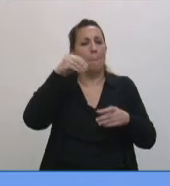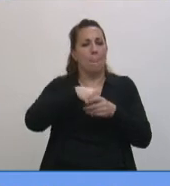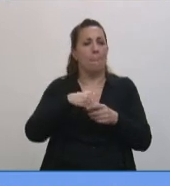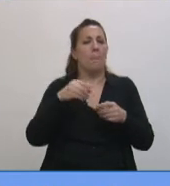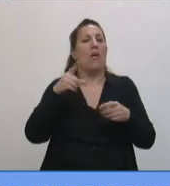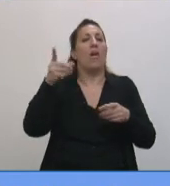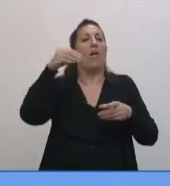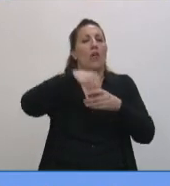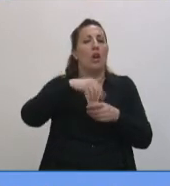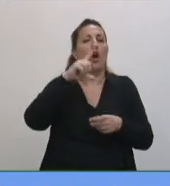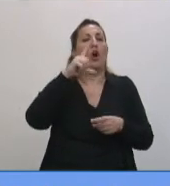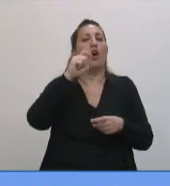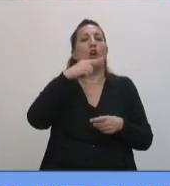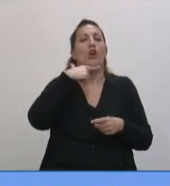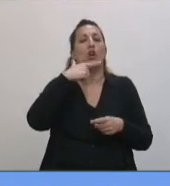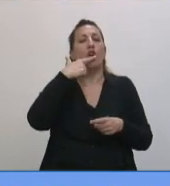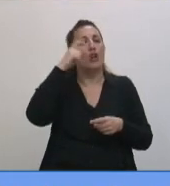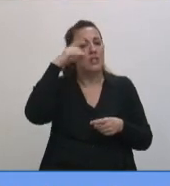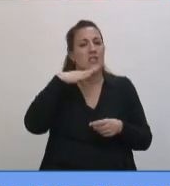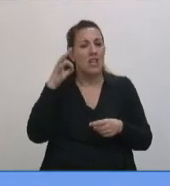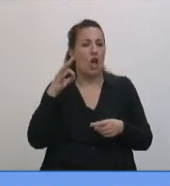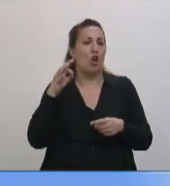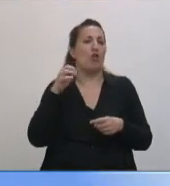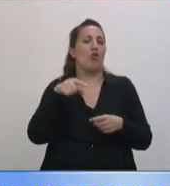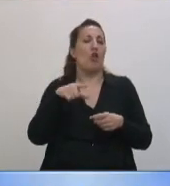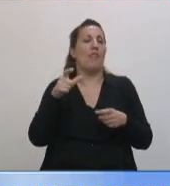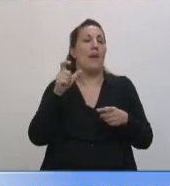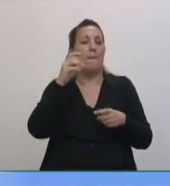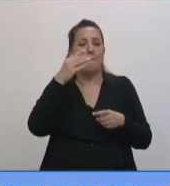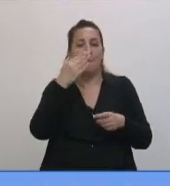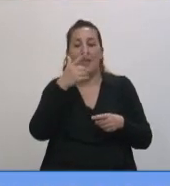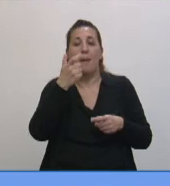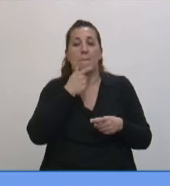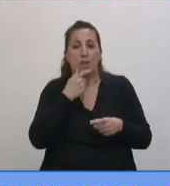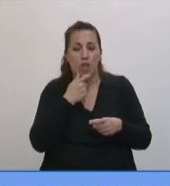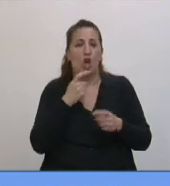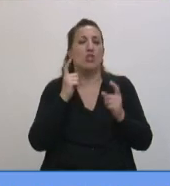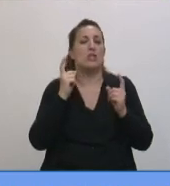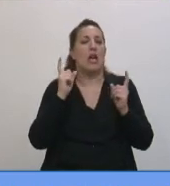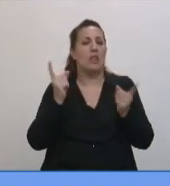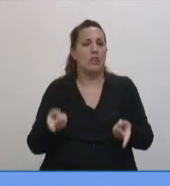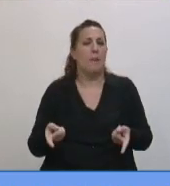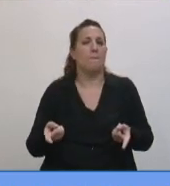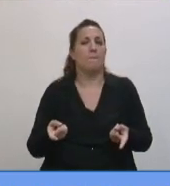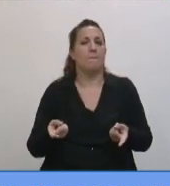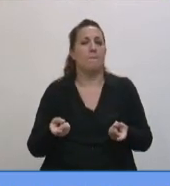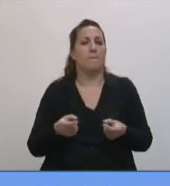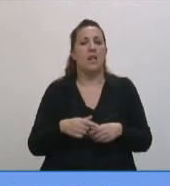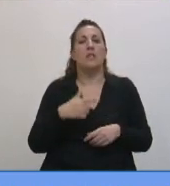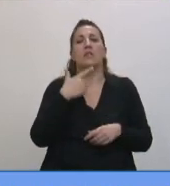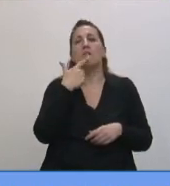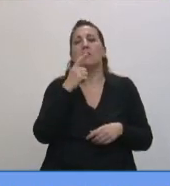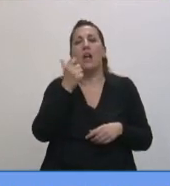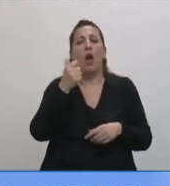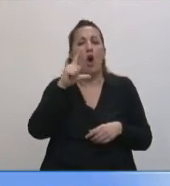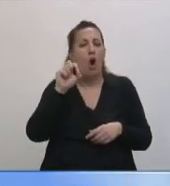Consejo Deliberante de la Ciudad de Mendoza, autoridades del municipio de San Martín de la Provincia de Buenos Aires, Páima, Apoa, en fin.